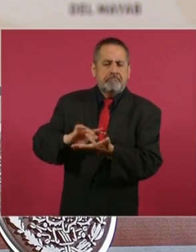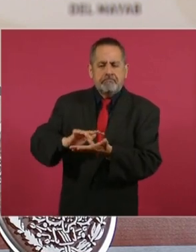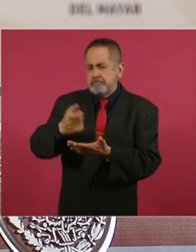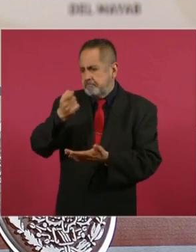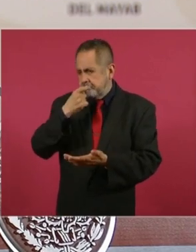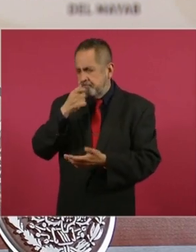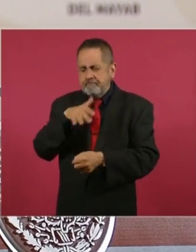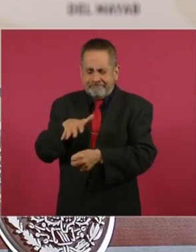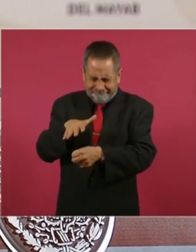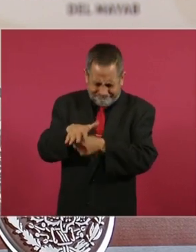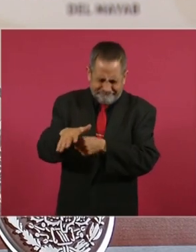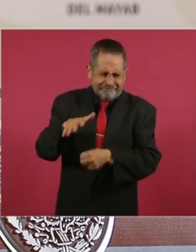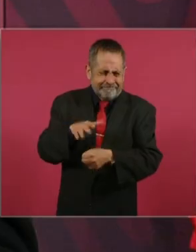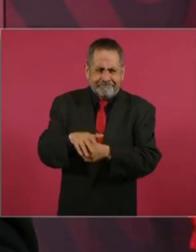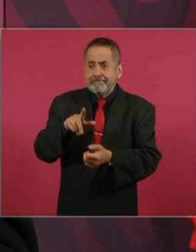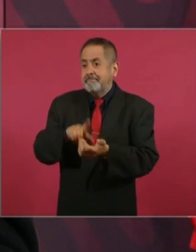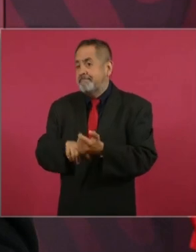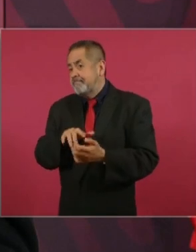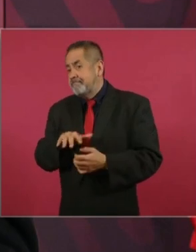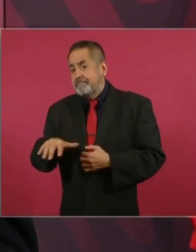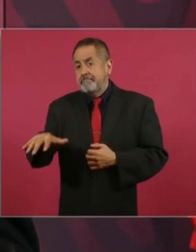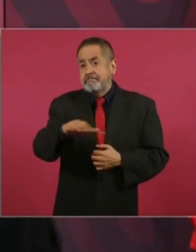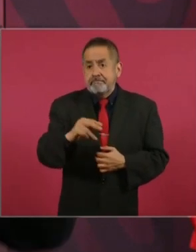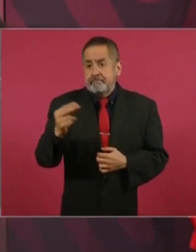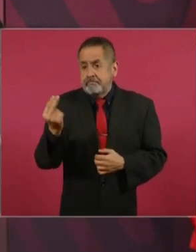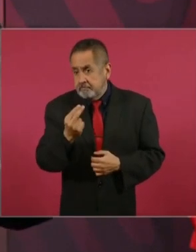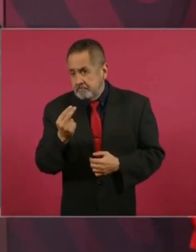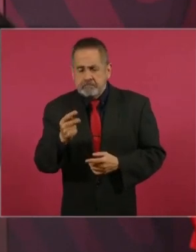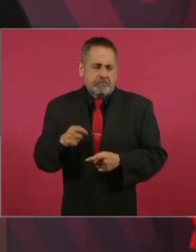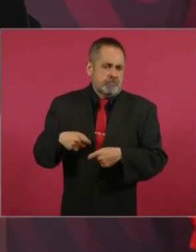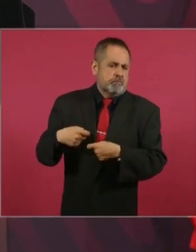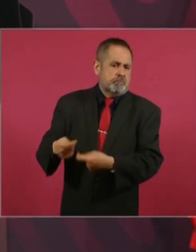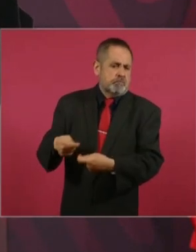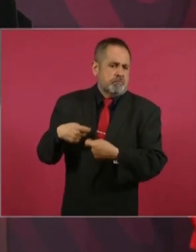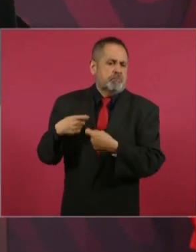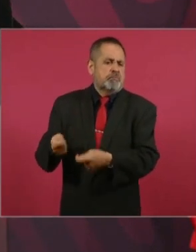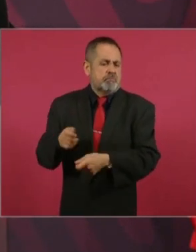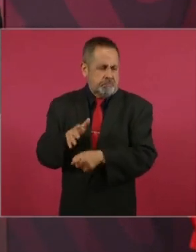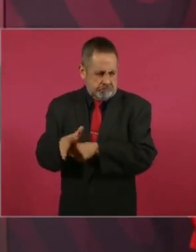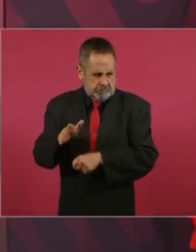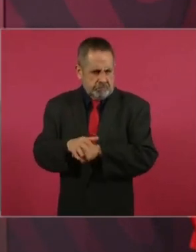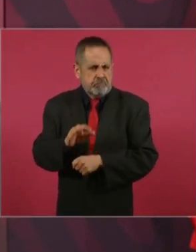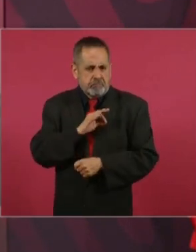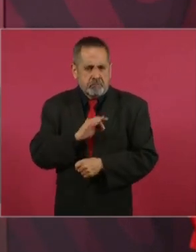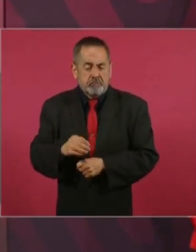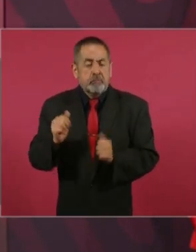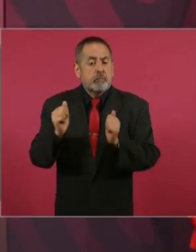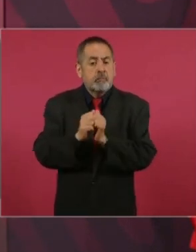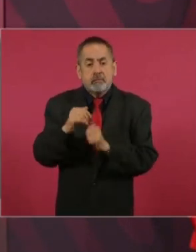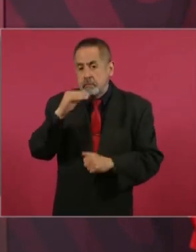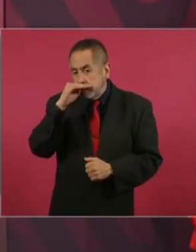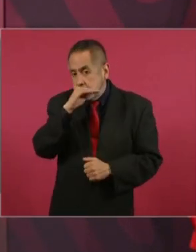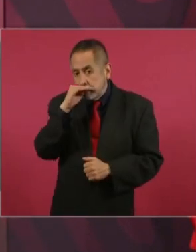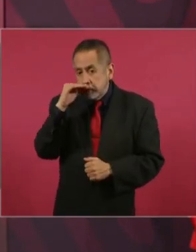y entregar de manera gratuita